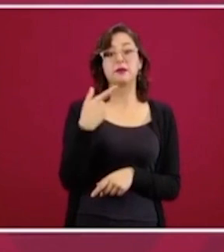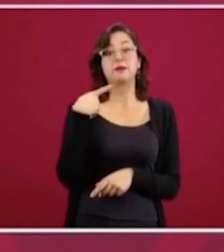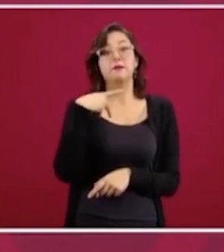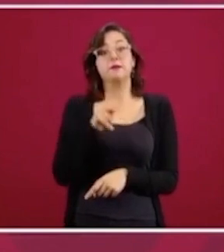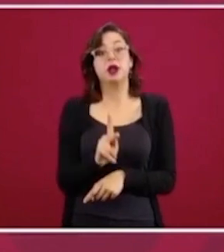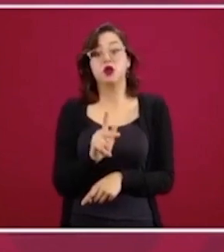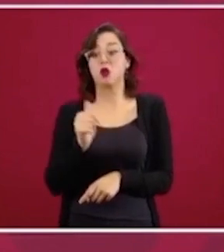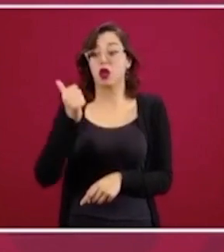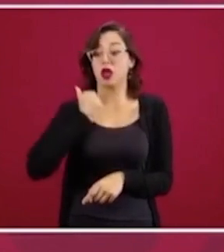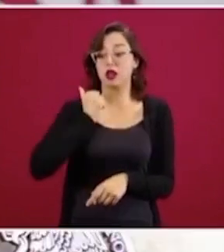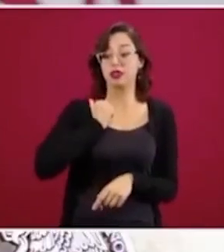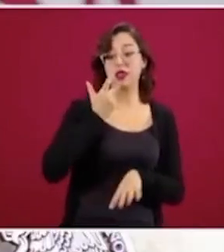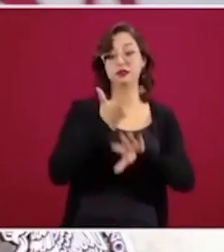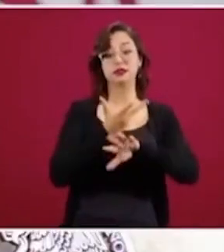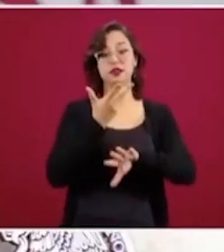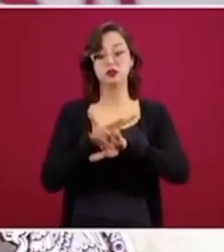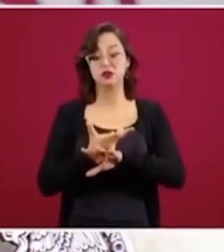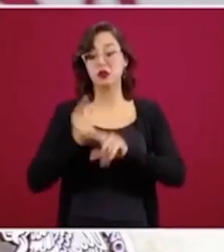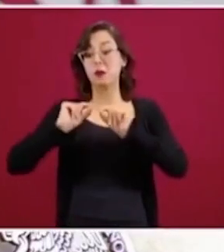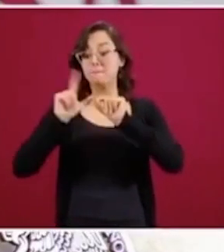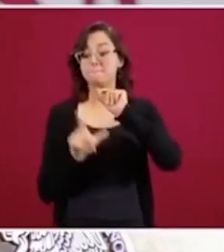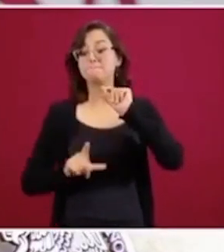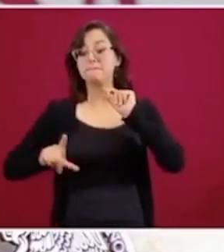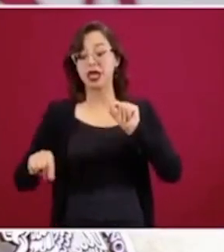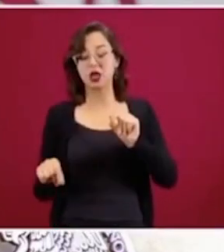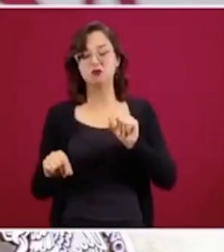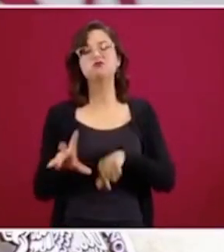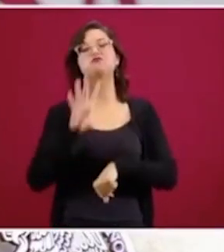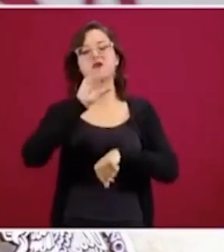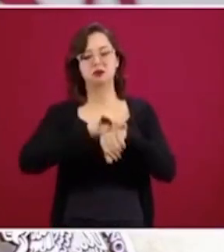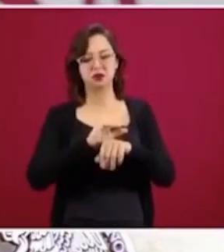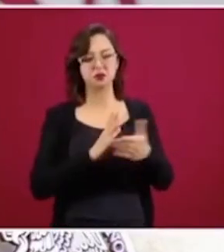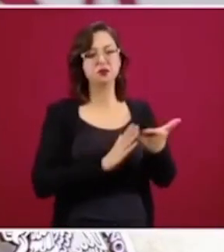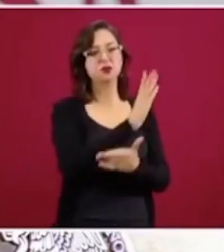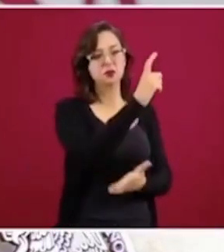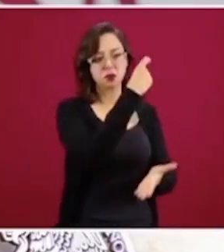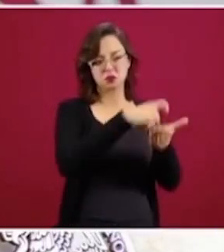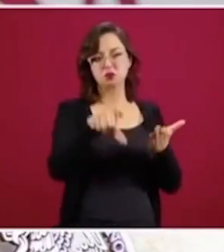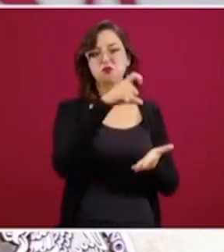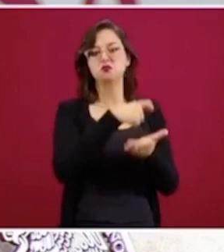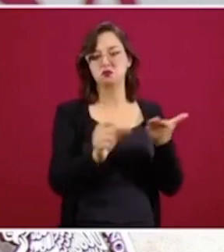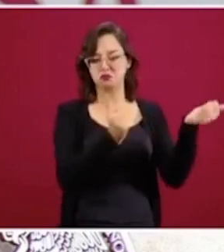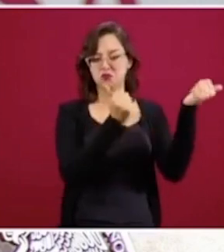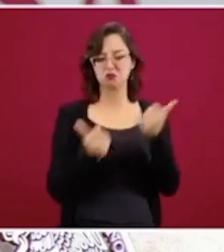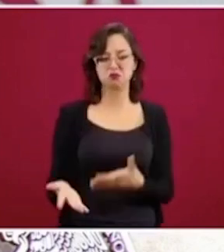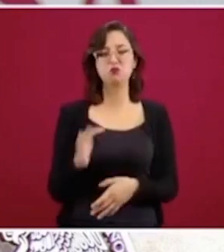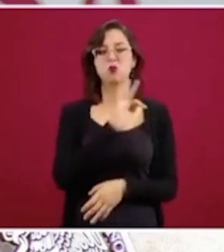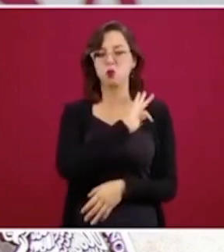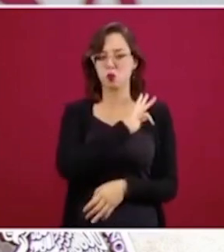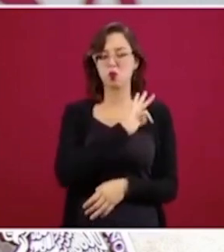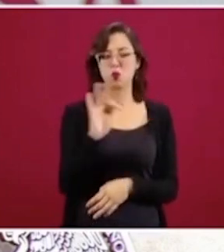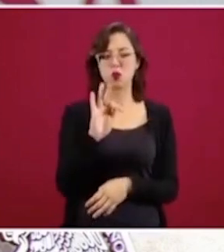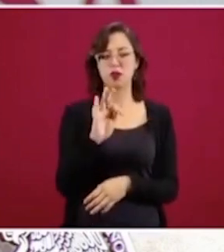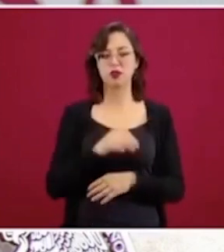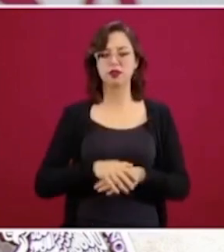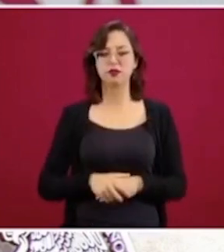y nosotros podemos adquirir en Estados Unidos el equipo que se requiere. Ayer